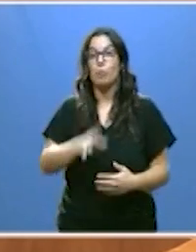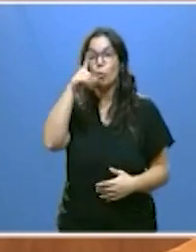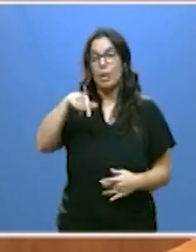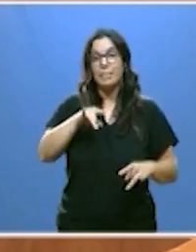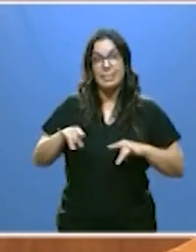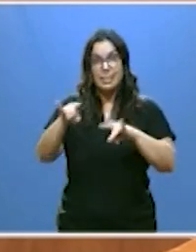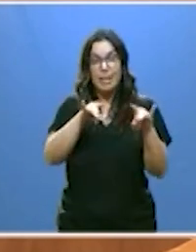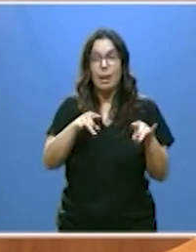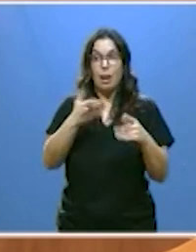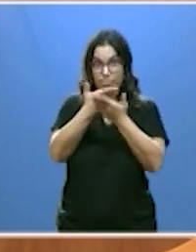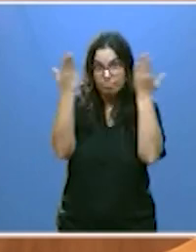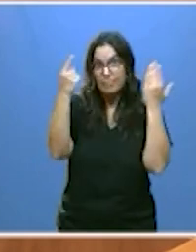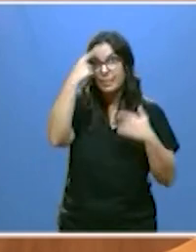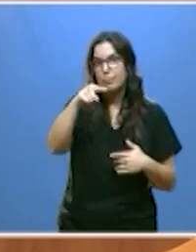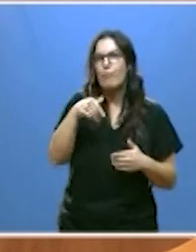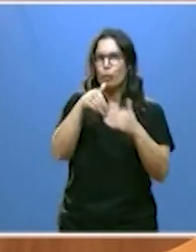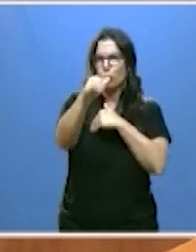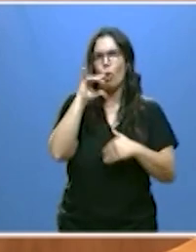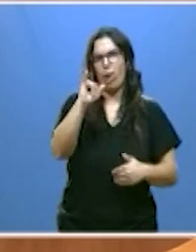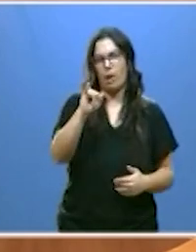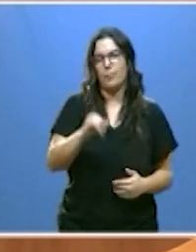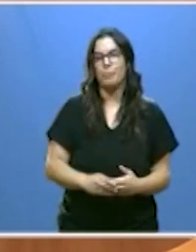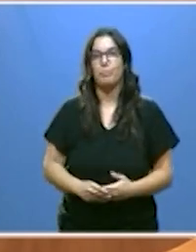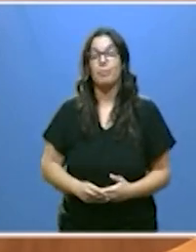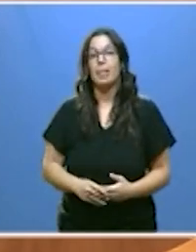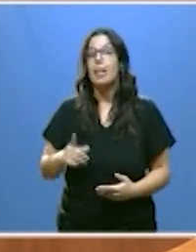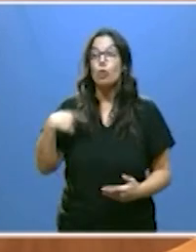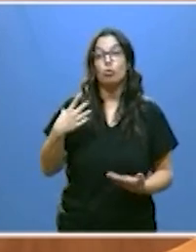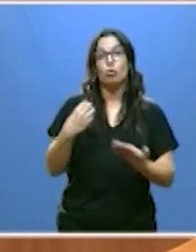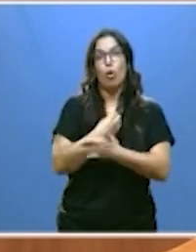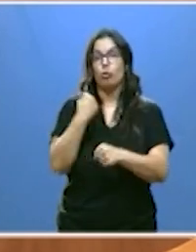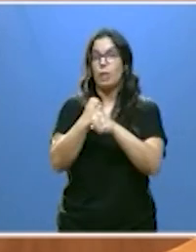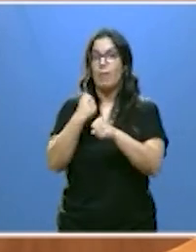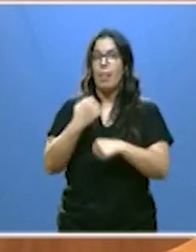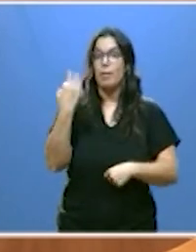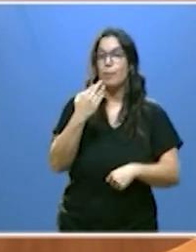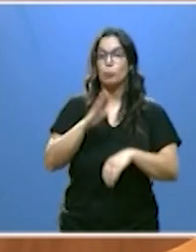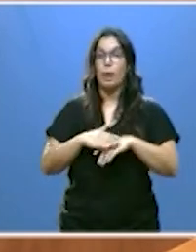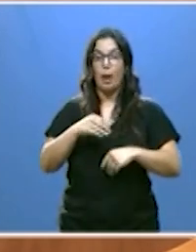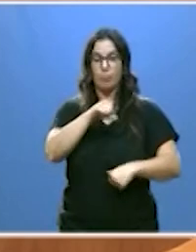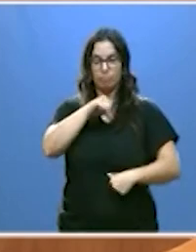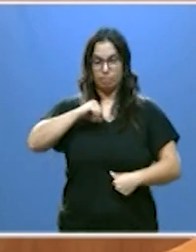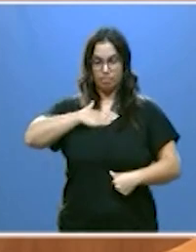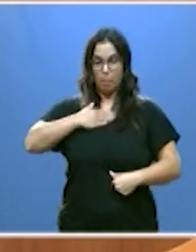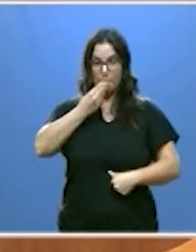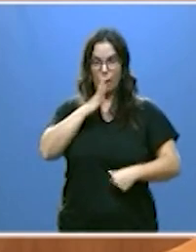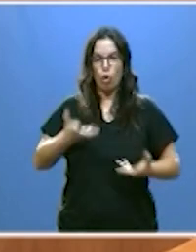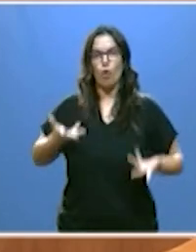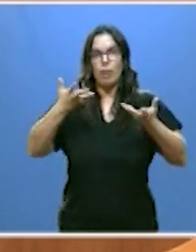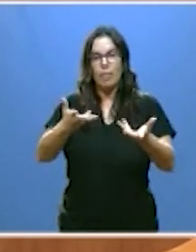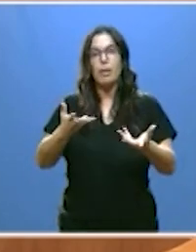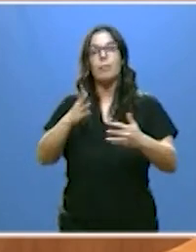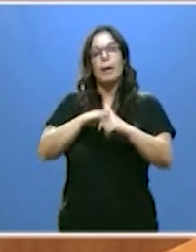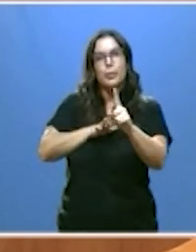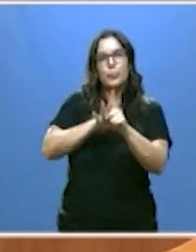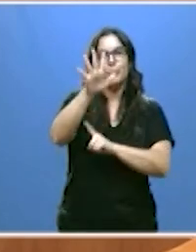tierra señorías tiene mucho futuro y es tarea de todos aportar lo mejor de nosotros mismos para seguir haciendo de